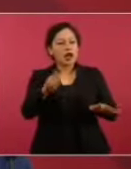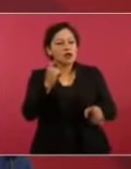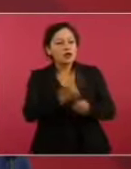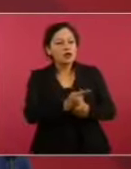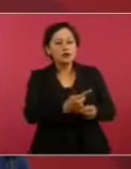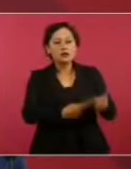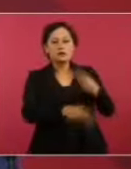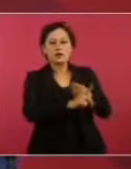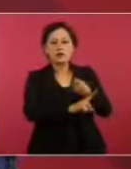Muchos… Muchos…